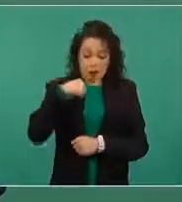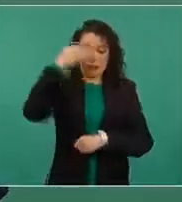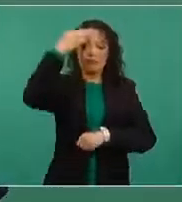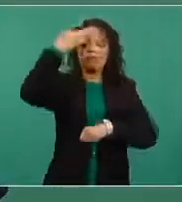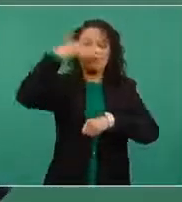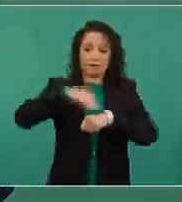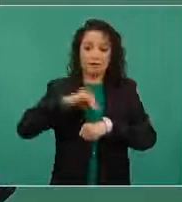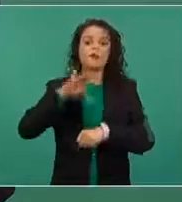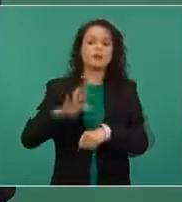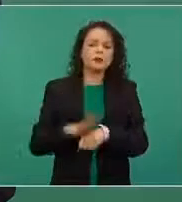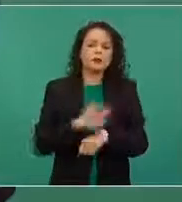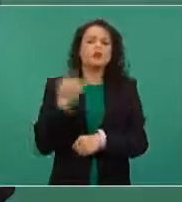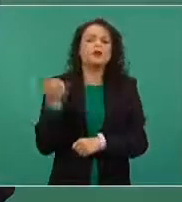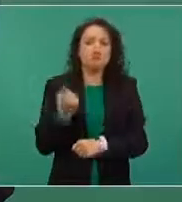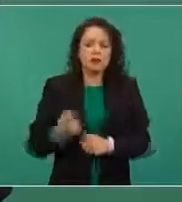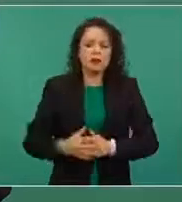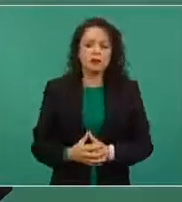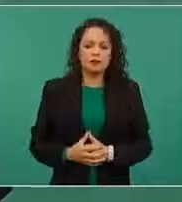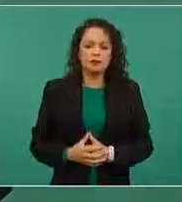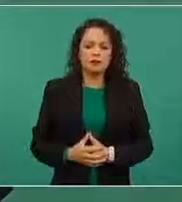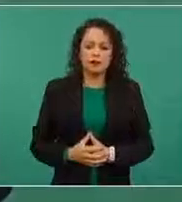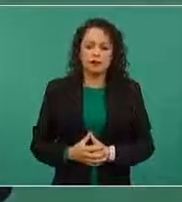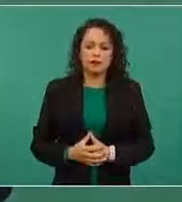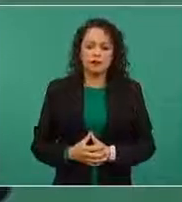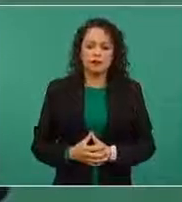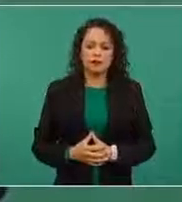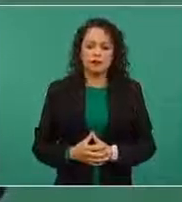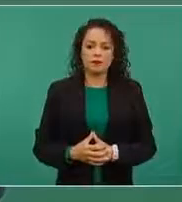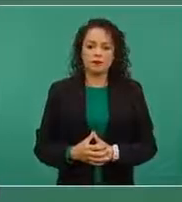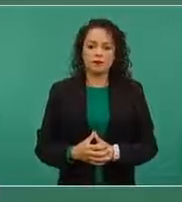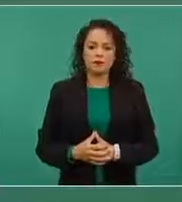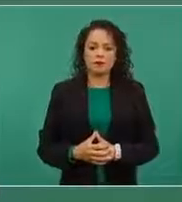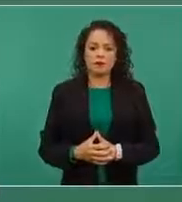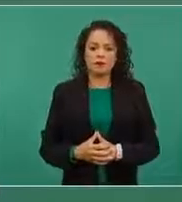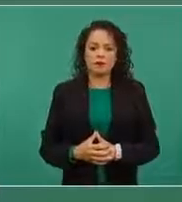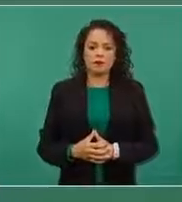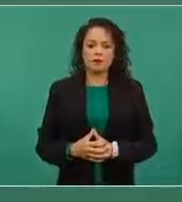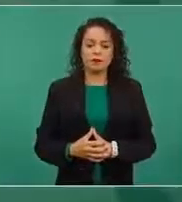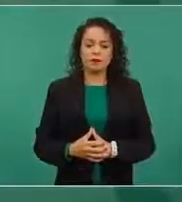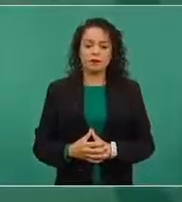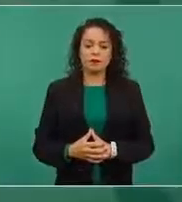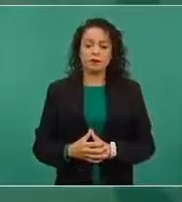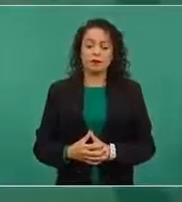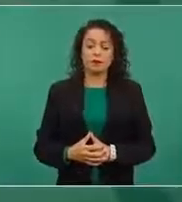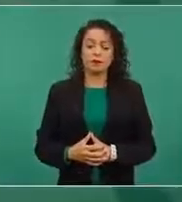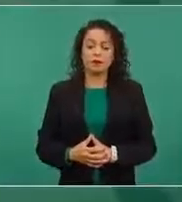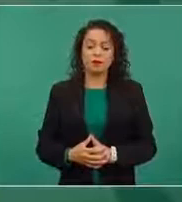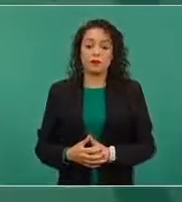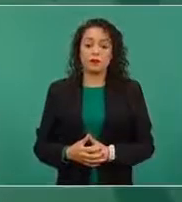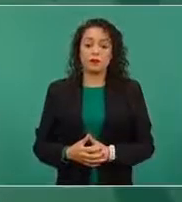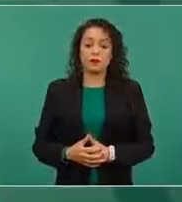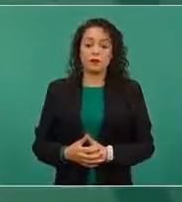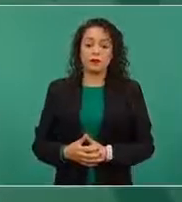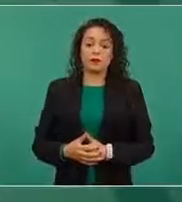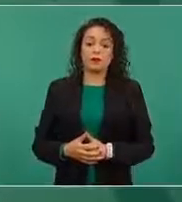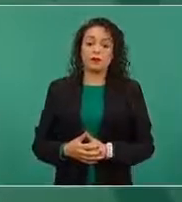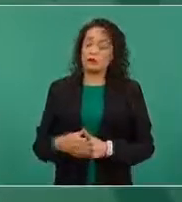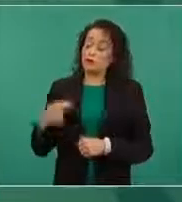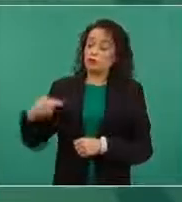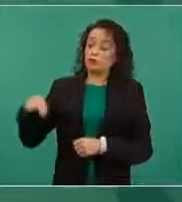nosotros estábamos muy preocupados y ocupados